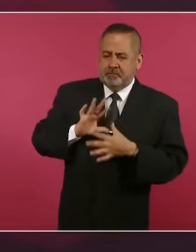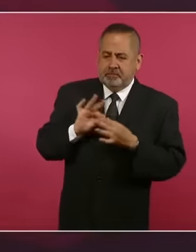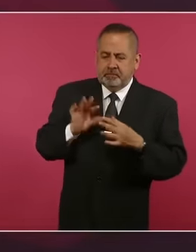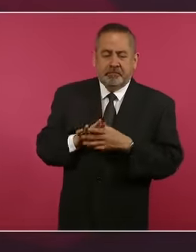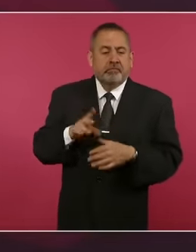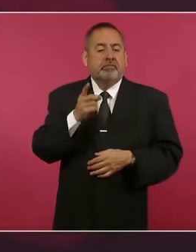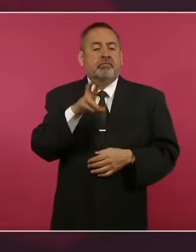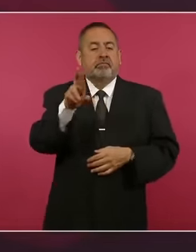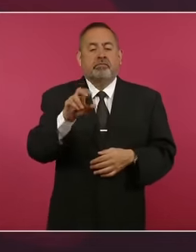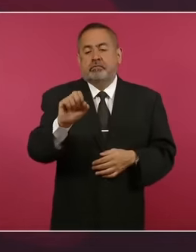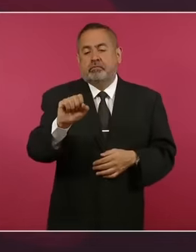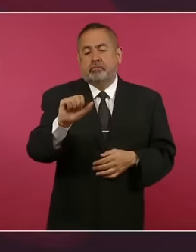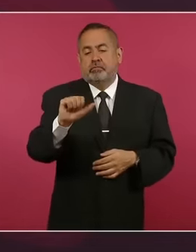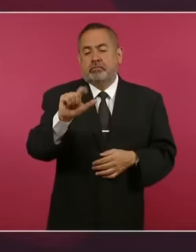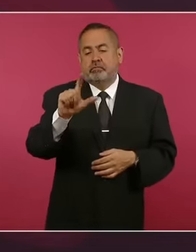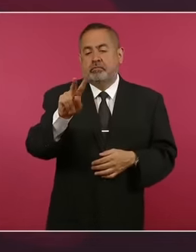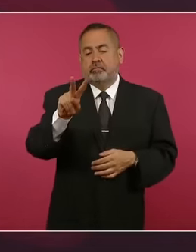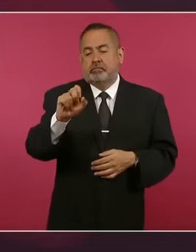doctor Salvador Nava.